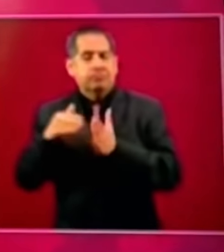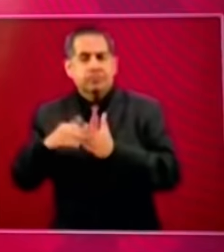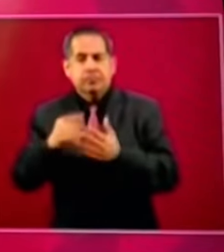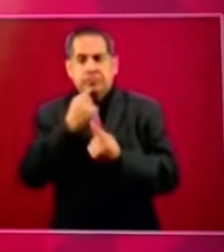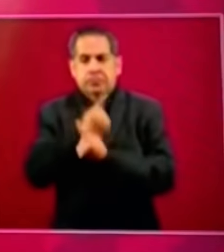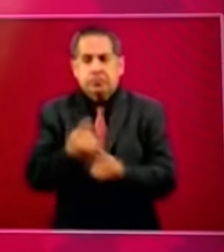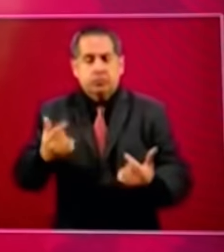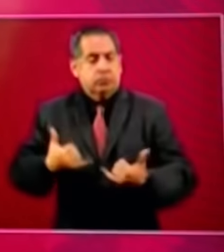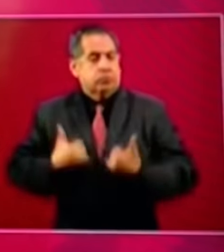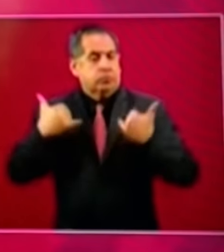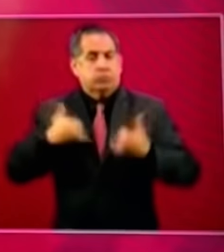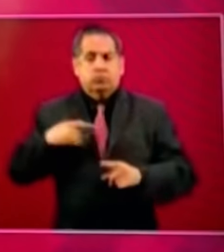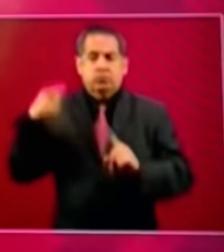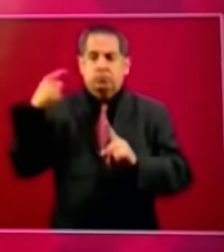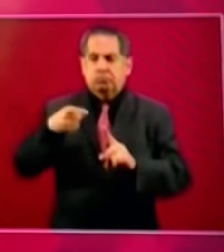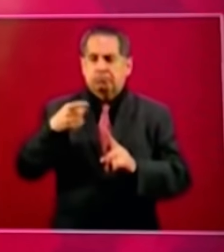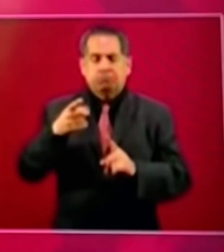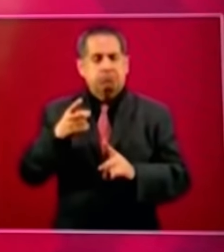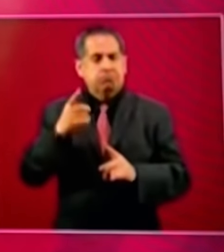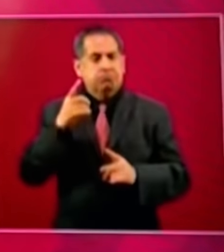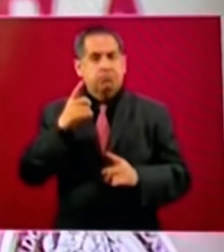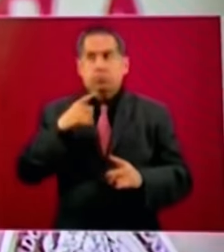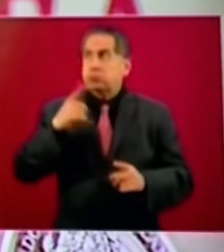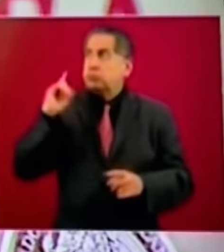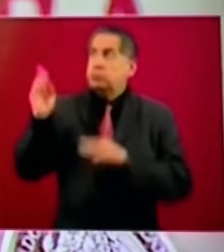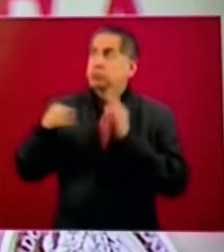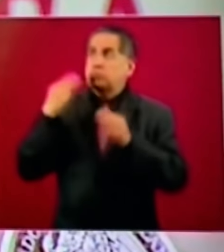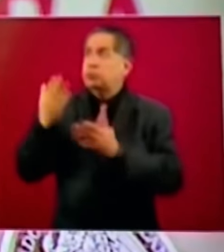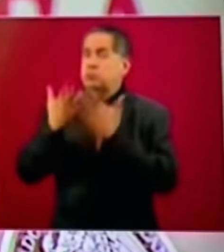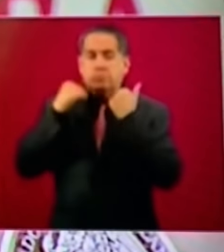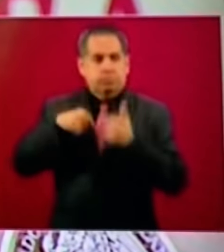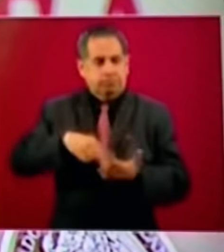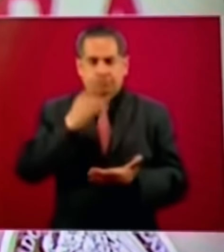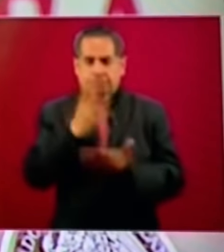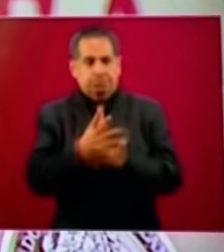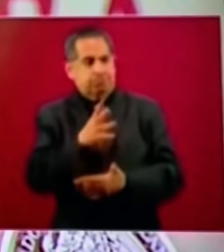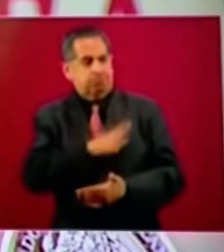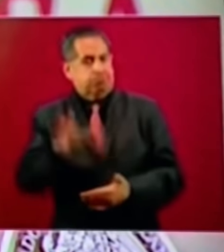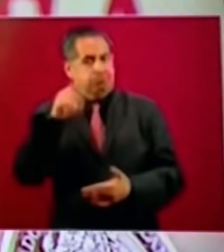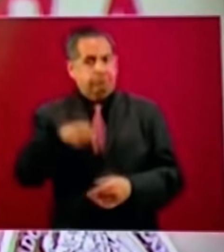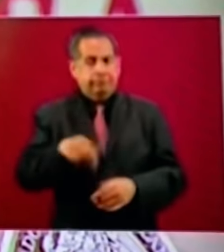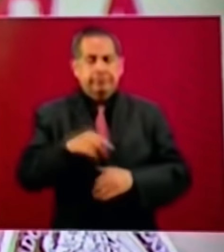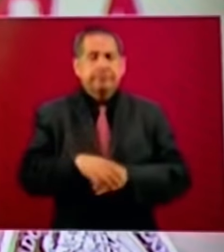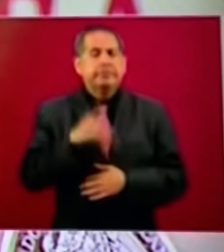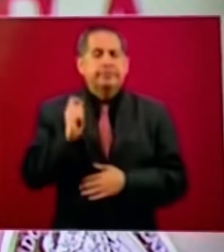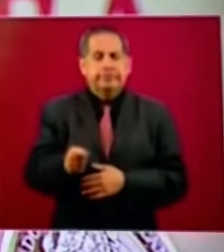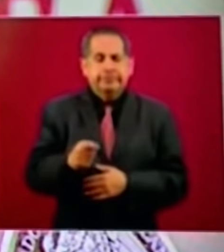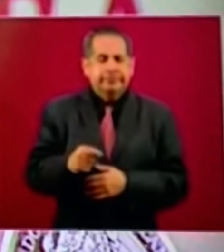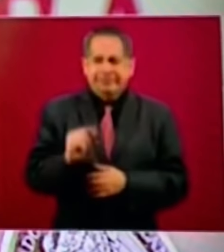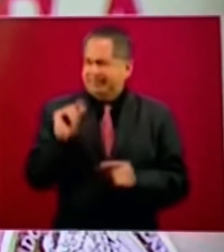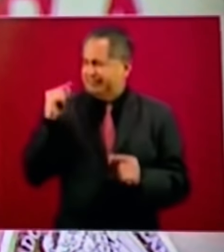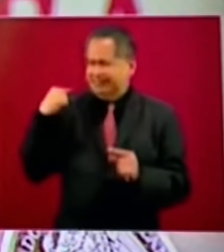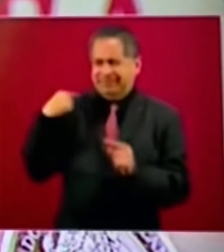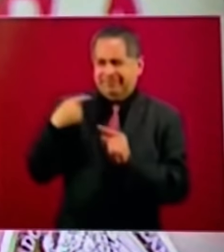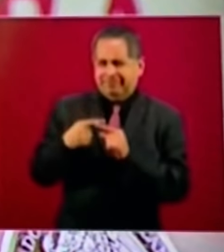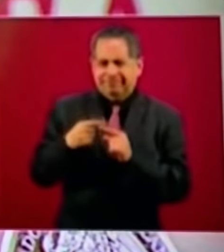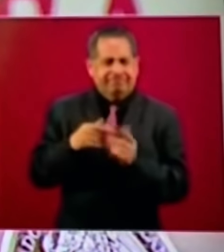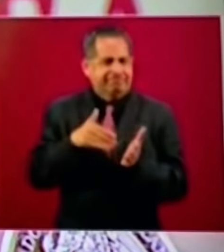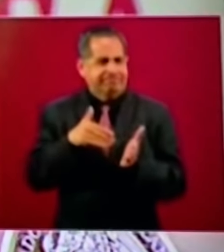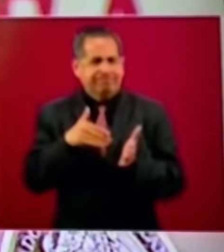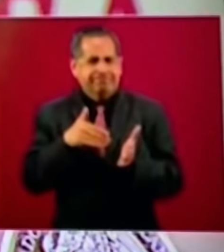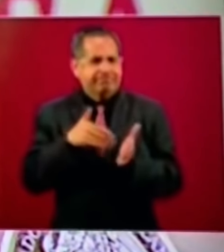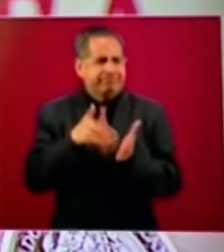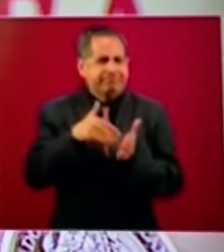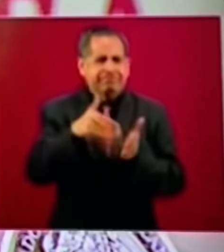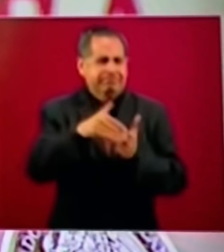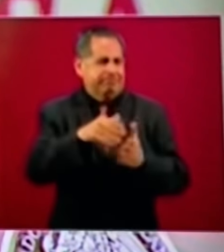es único en el mundo significa que gracias en muy poco tiempo miles de horas